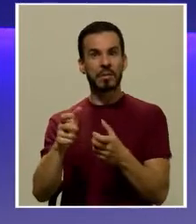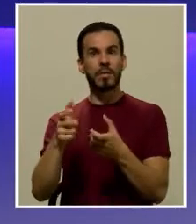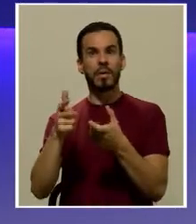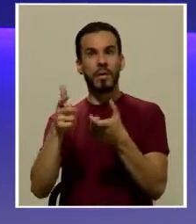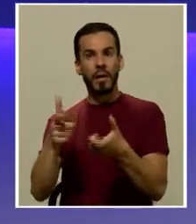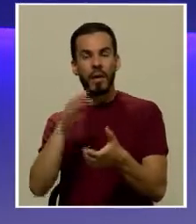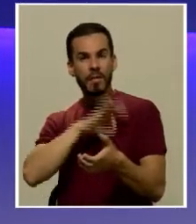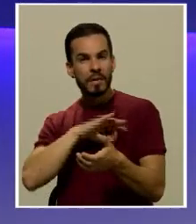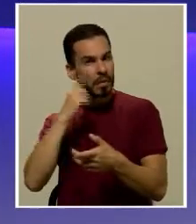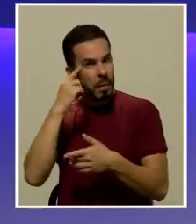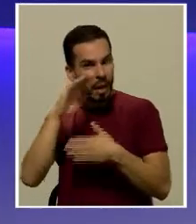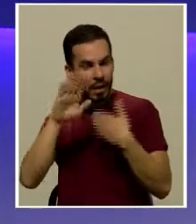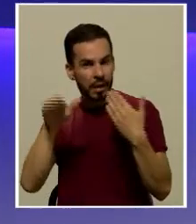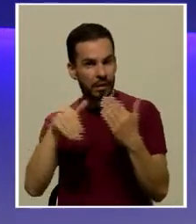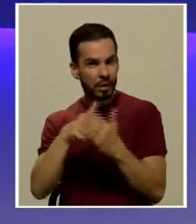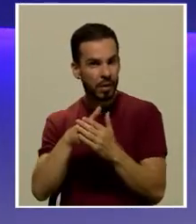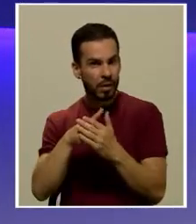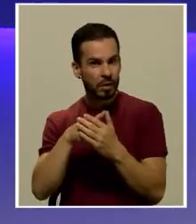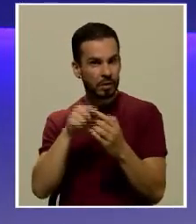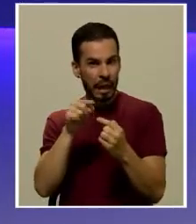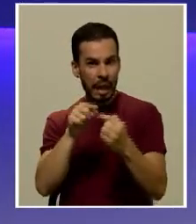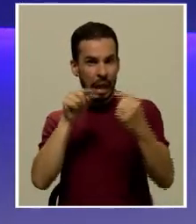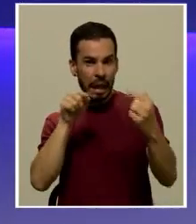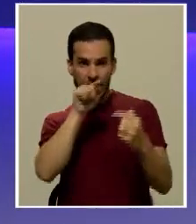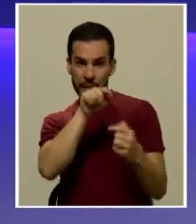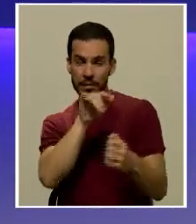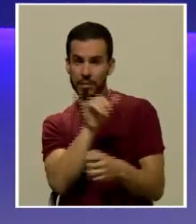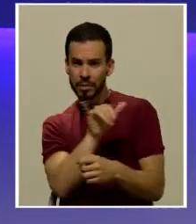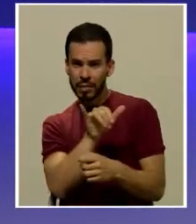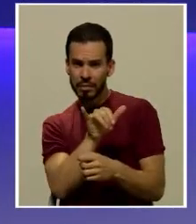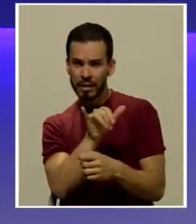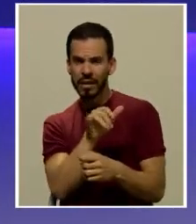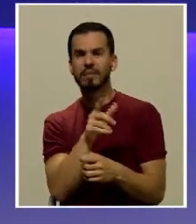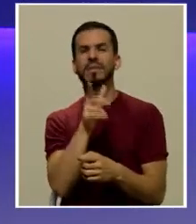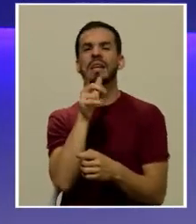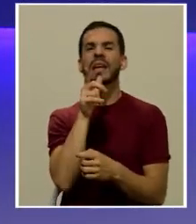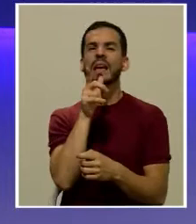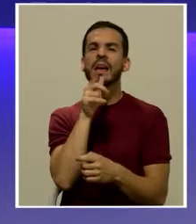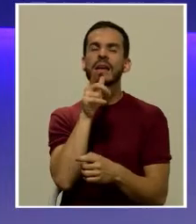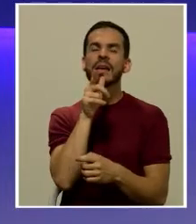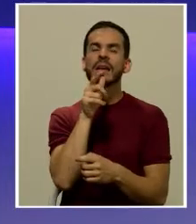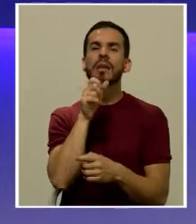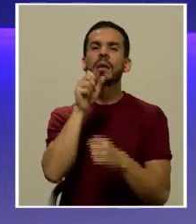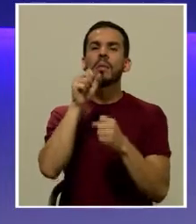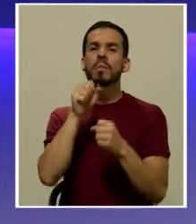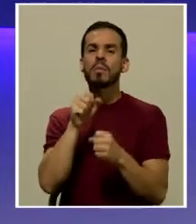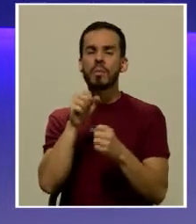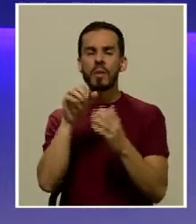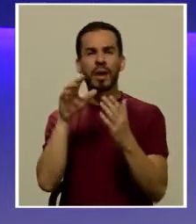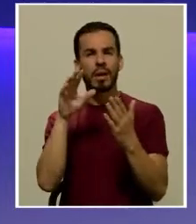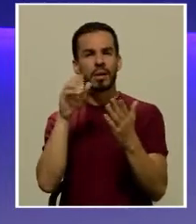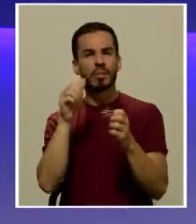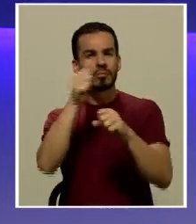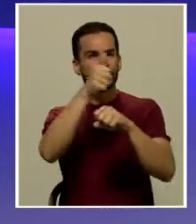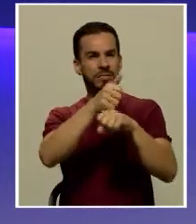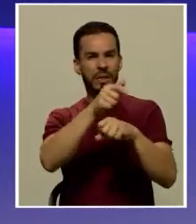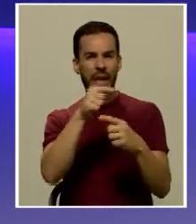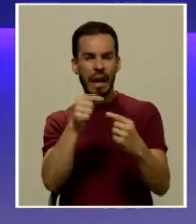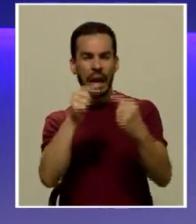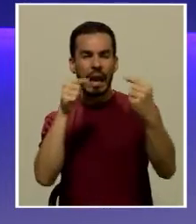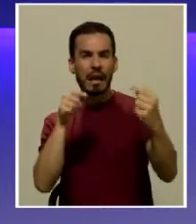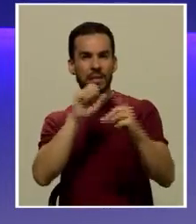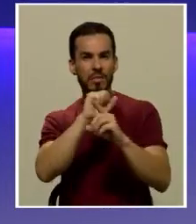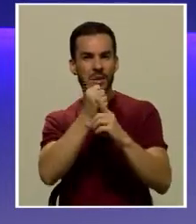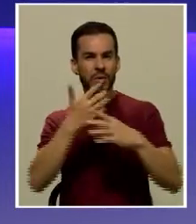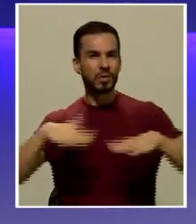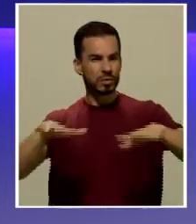todos los ciudadanos, incluso para el enemigo. ¿A quiénes puede catalogarse como enemigos de